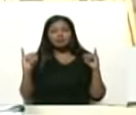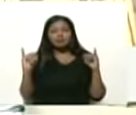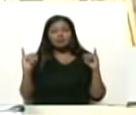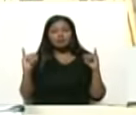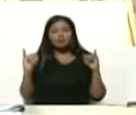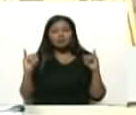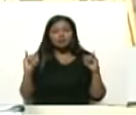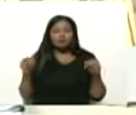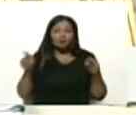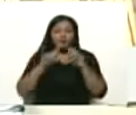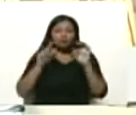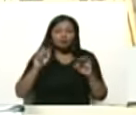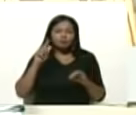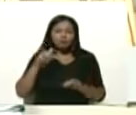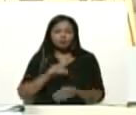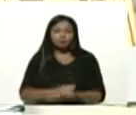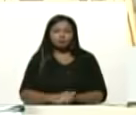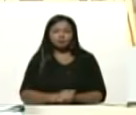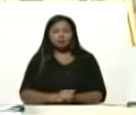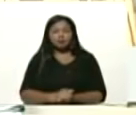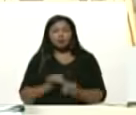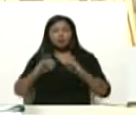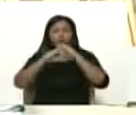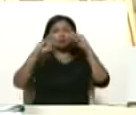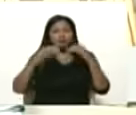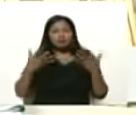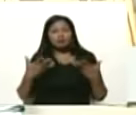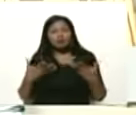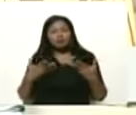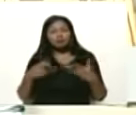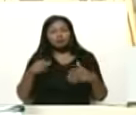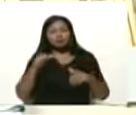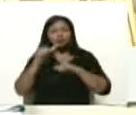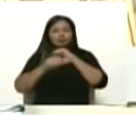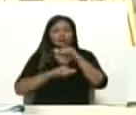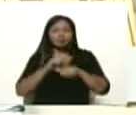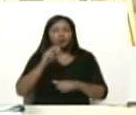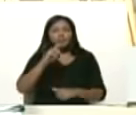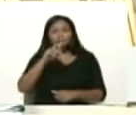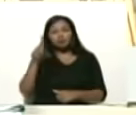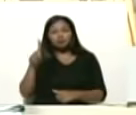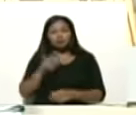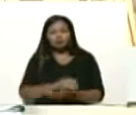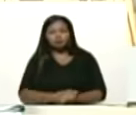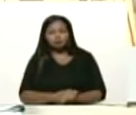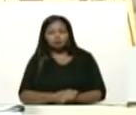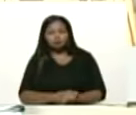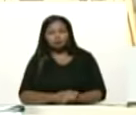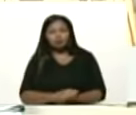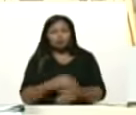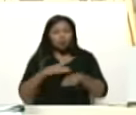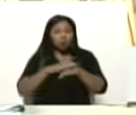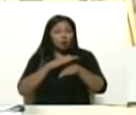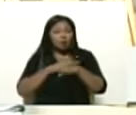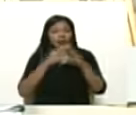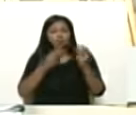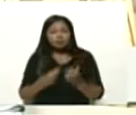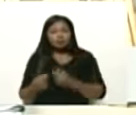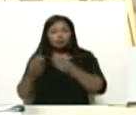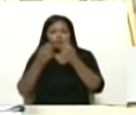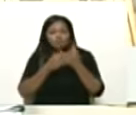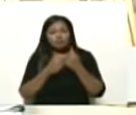la libertad y de la felicidad de este siglo 21 jueves económico